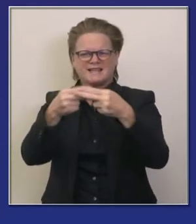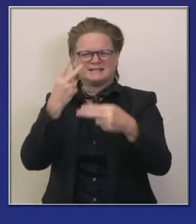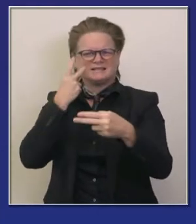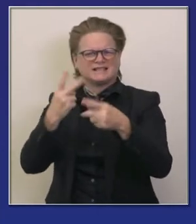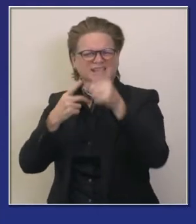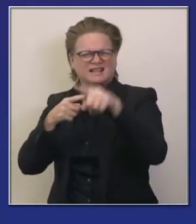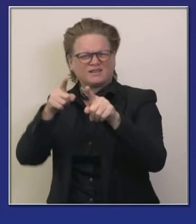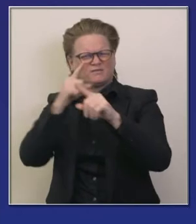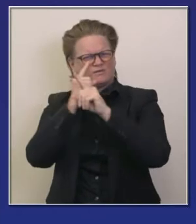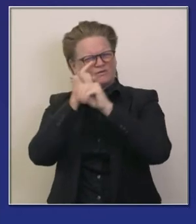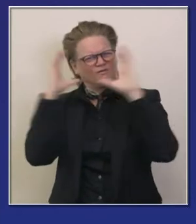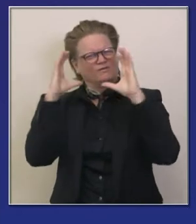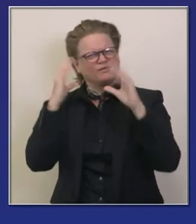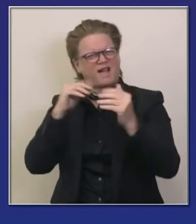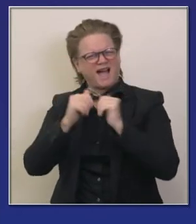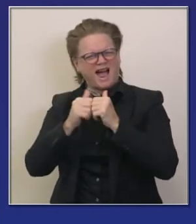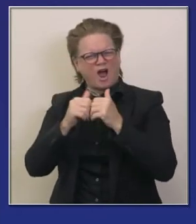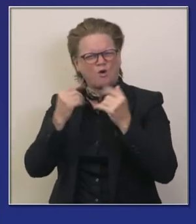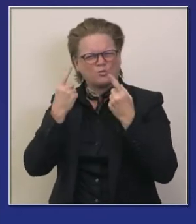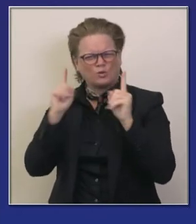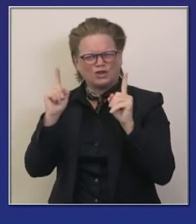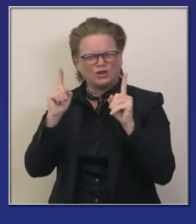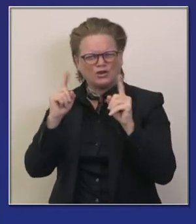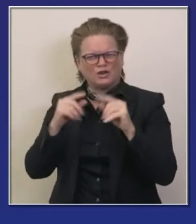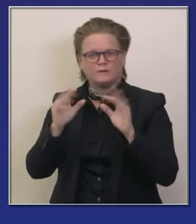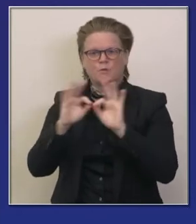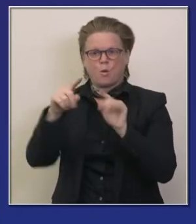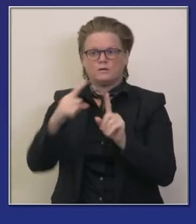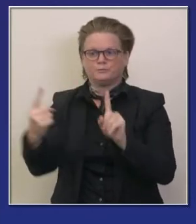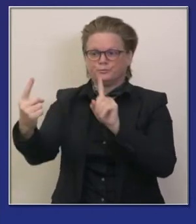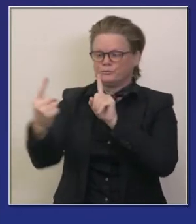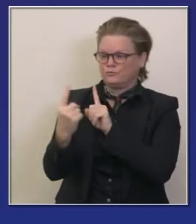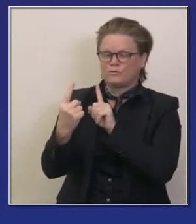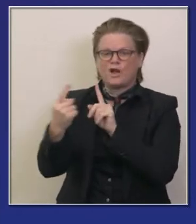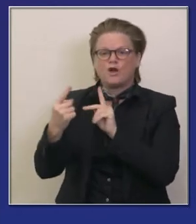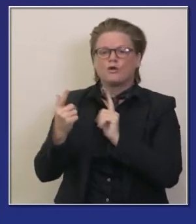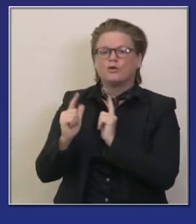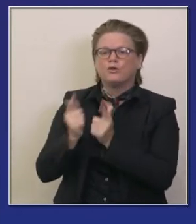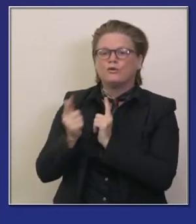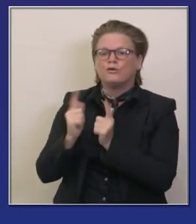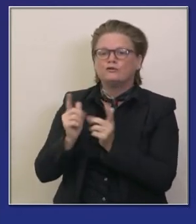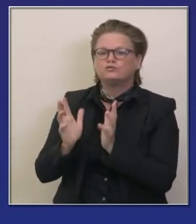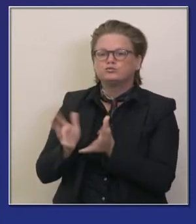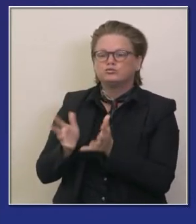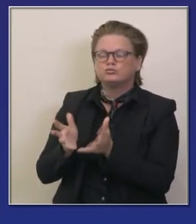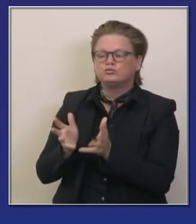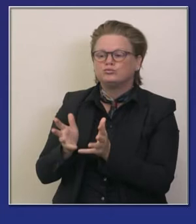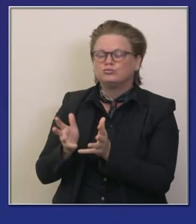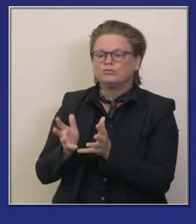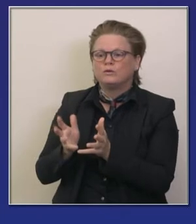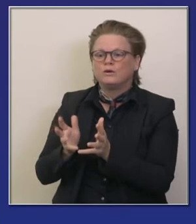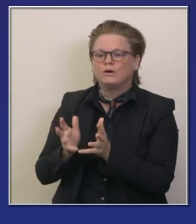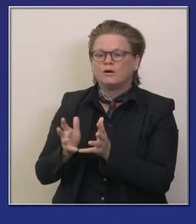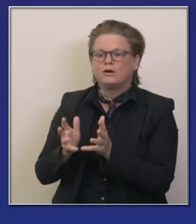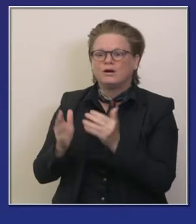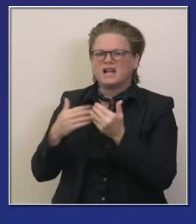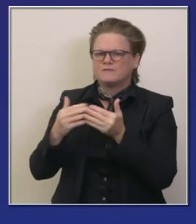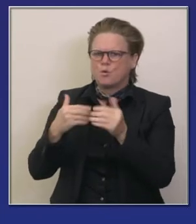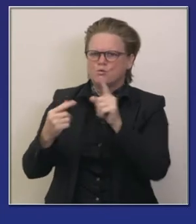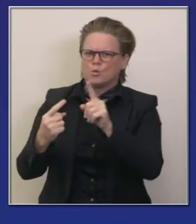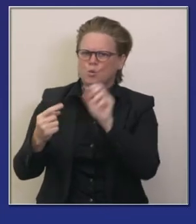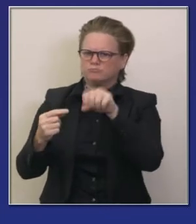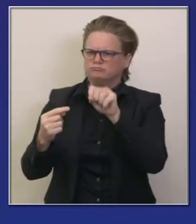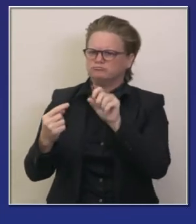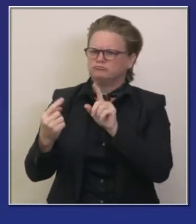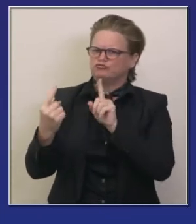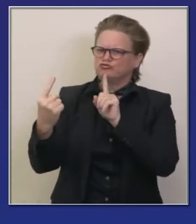que alex y bob están platicando uno cerca del otro no están guardando esa distancia física por